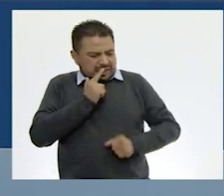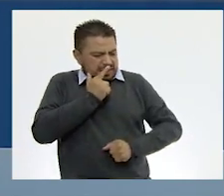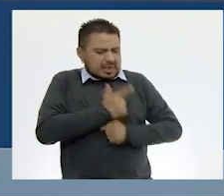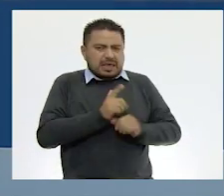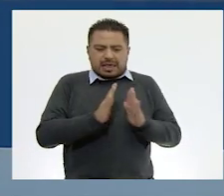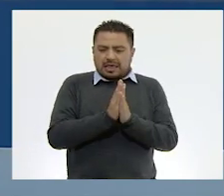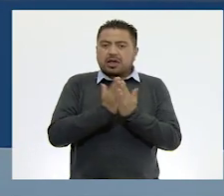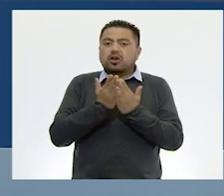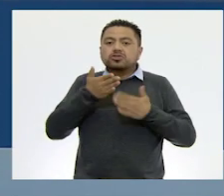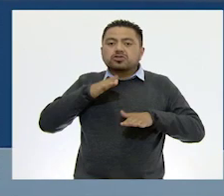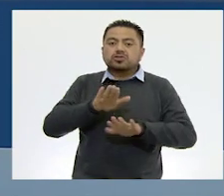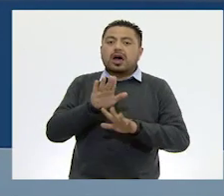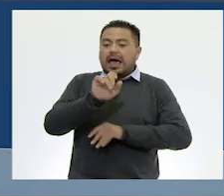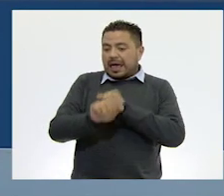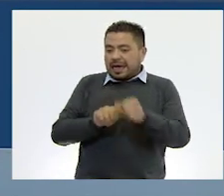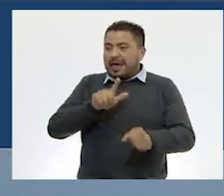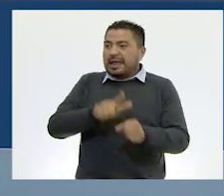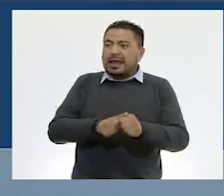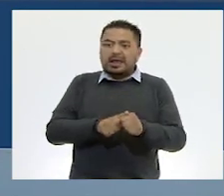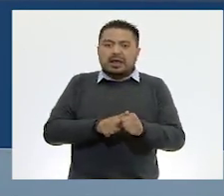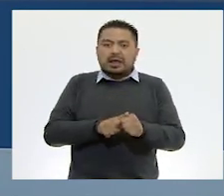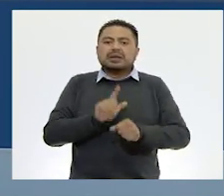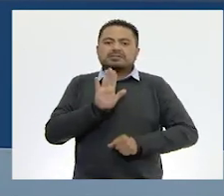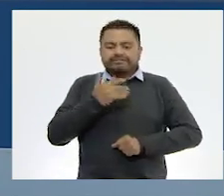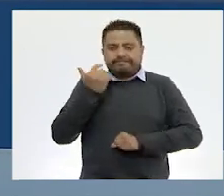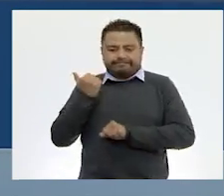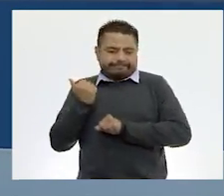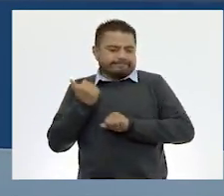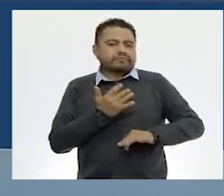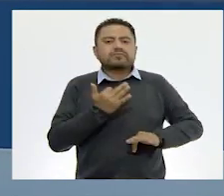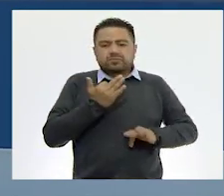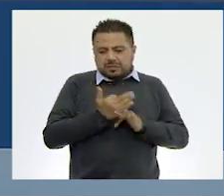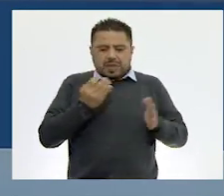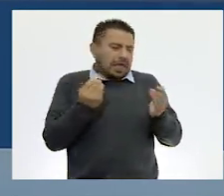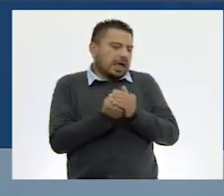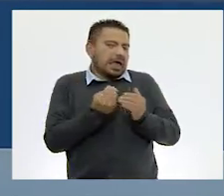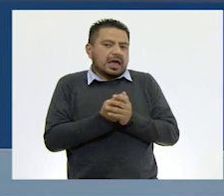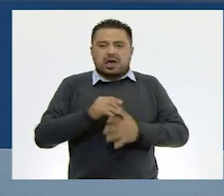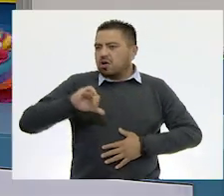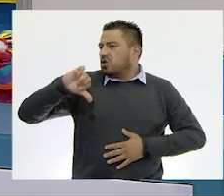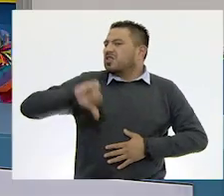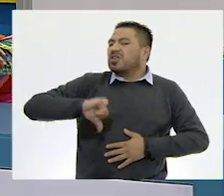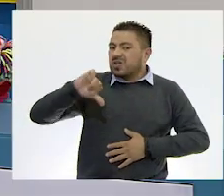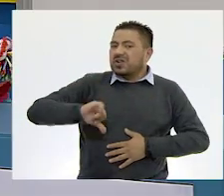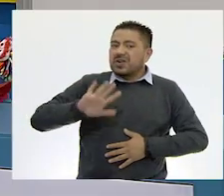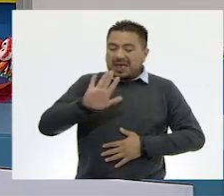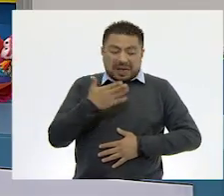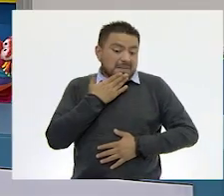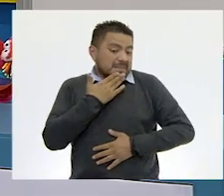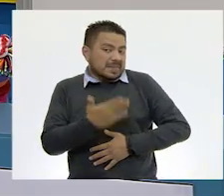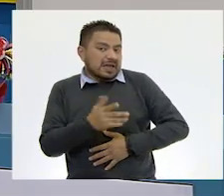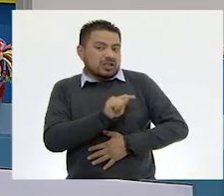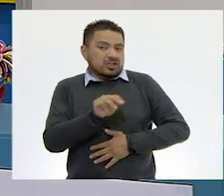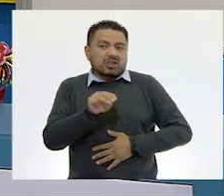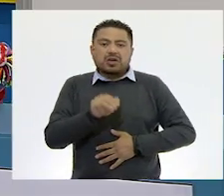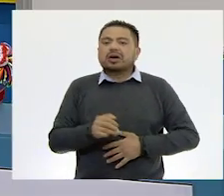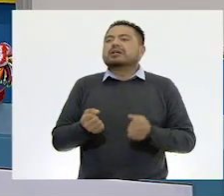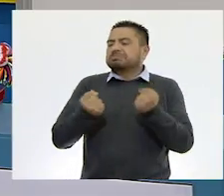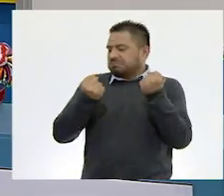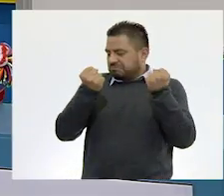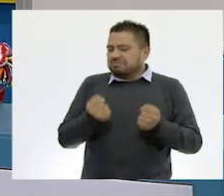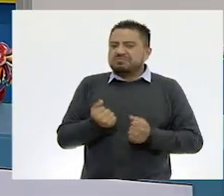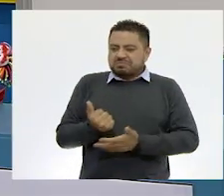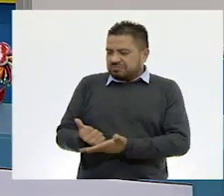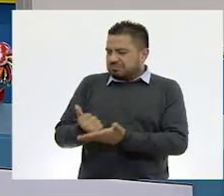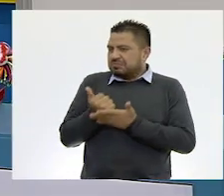de mi papá sobre los animales y lo quise traer a la clase de hoy. Está muy bien Ton, seguro nos va a